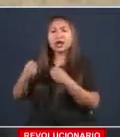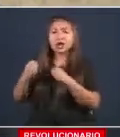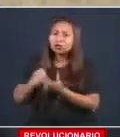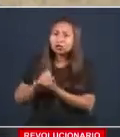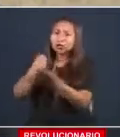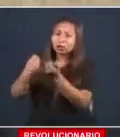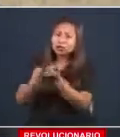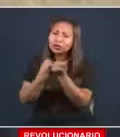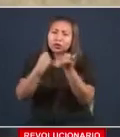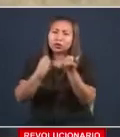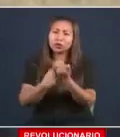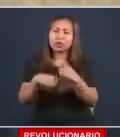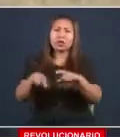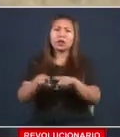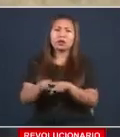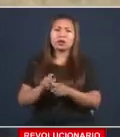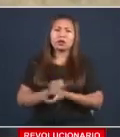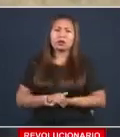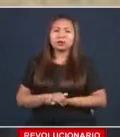lugares en Atlapa.